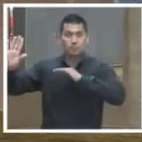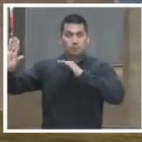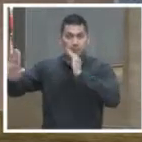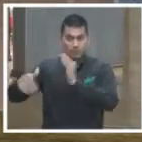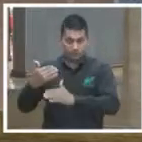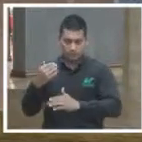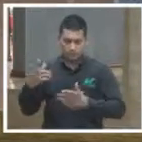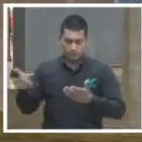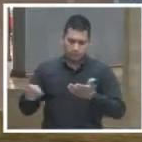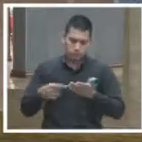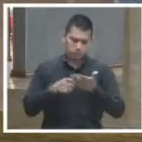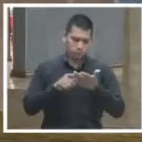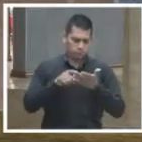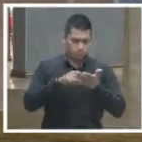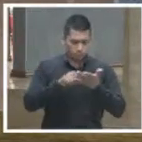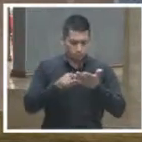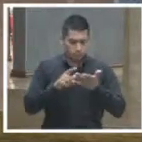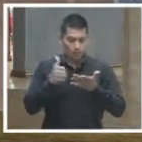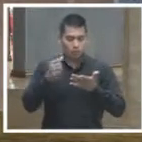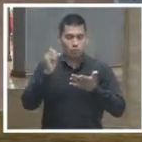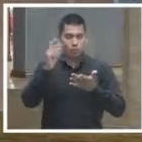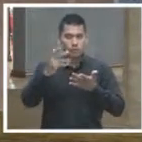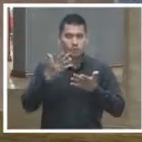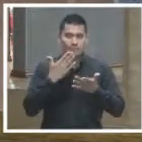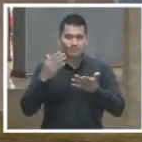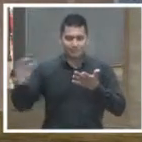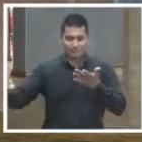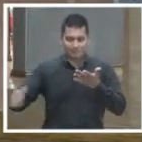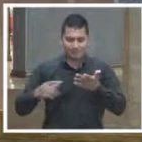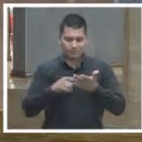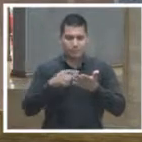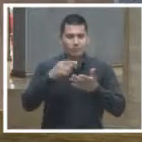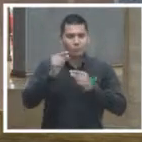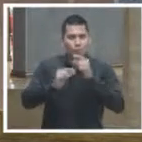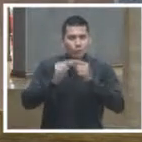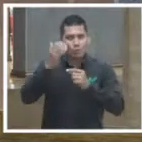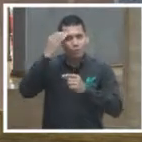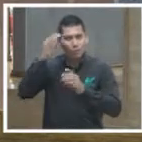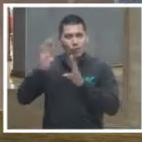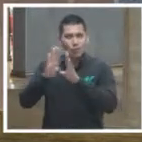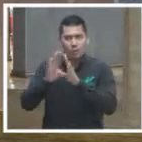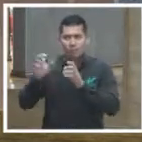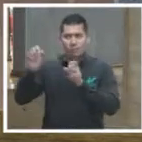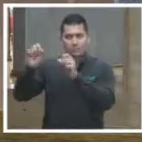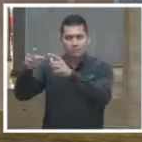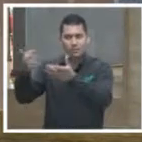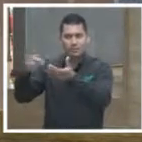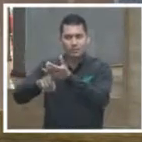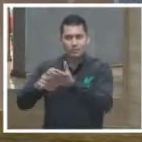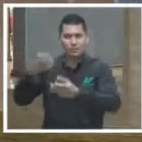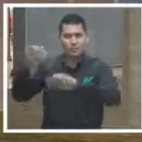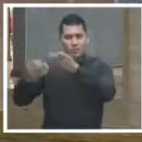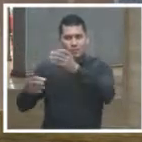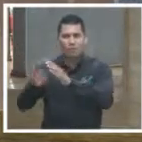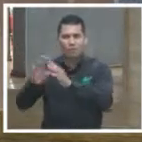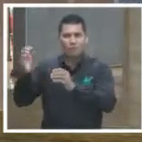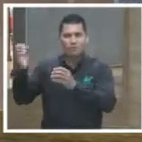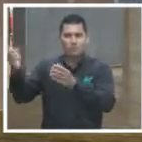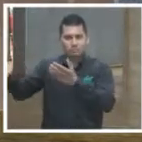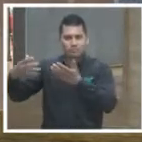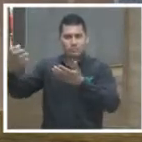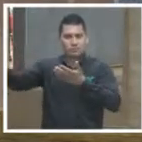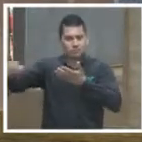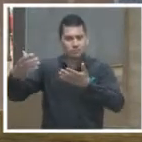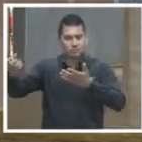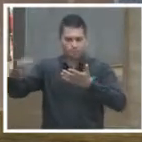usuario que está habilitado para que pueda ir conociendo el movimiento del expediente eso no es la notificación oficial